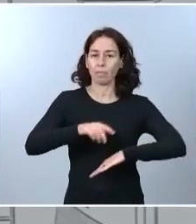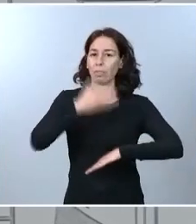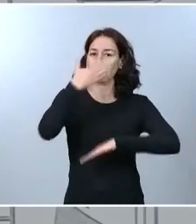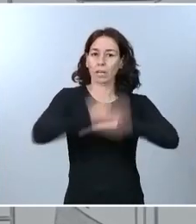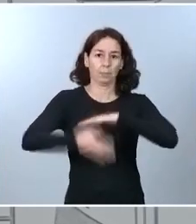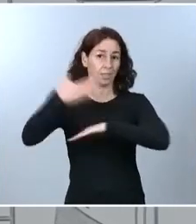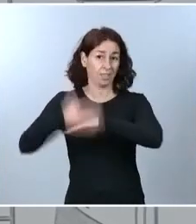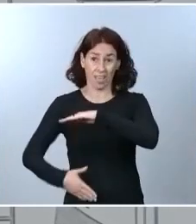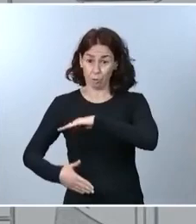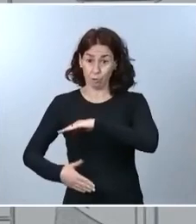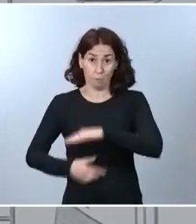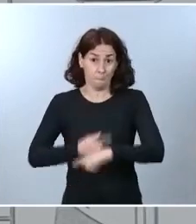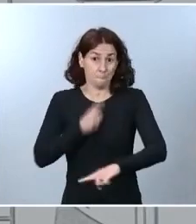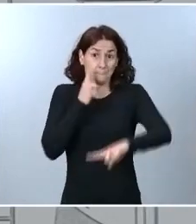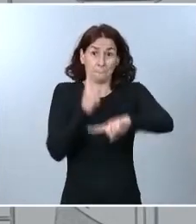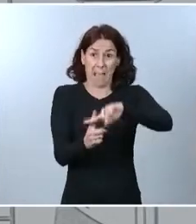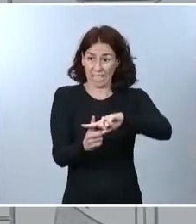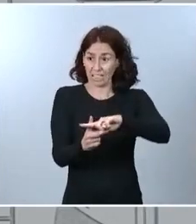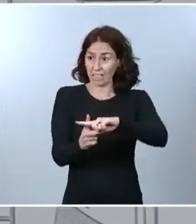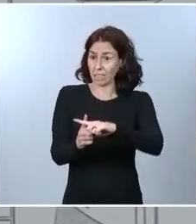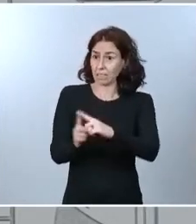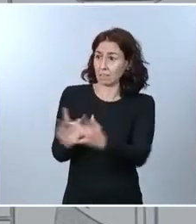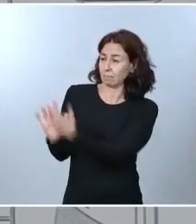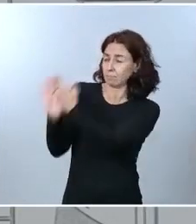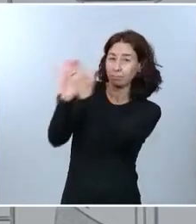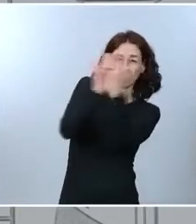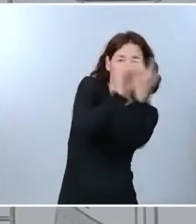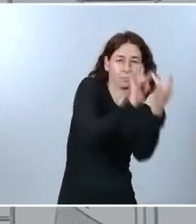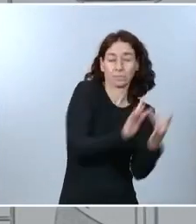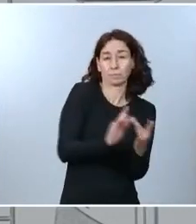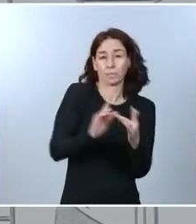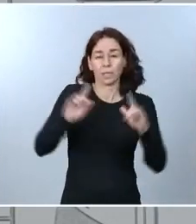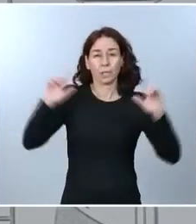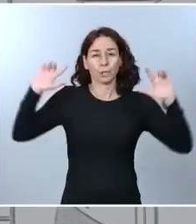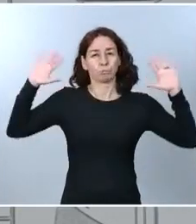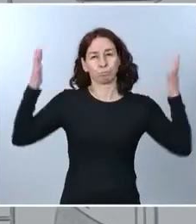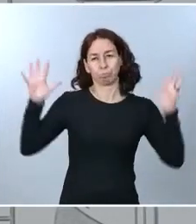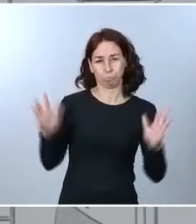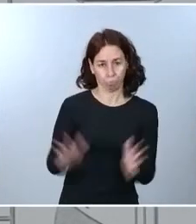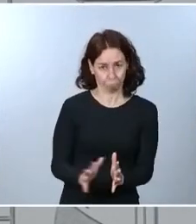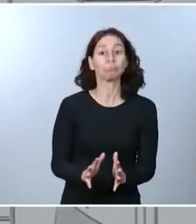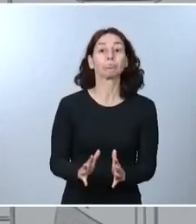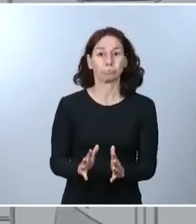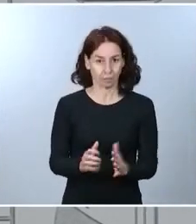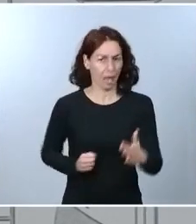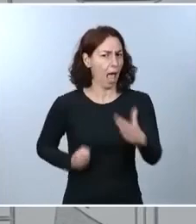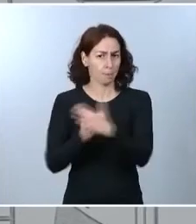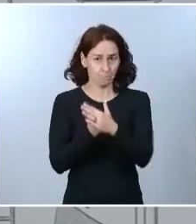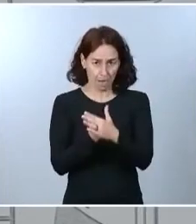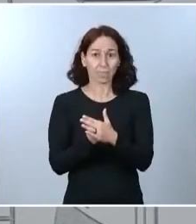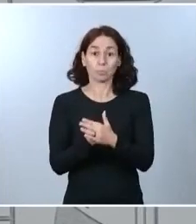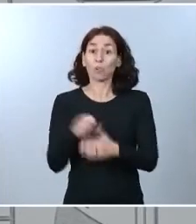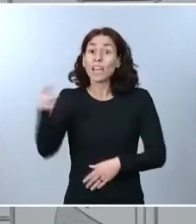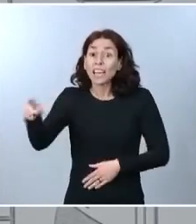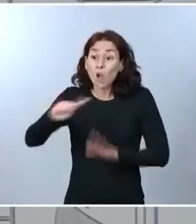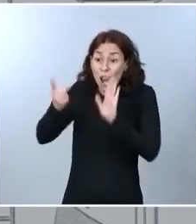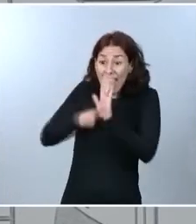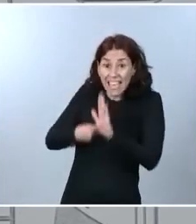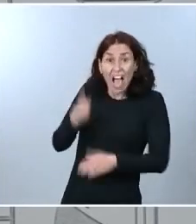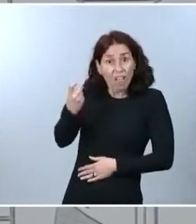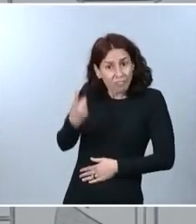hace falta que no lo diga ninguna ley, que reduzcamos al máximo también nuestras relaciones sociales porque con ello lo que estaremos haciendo será proteger nuestra salud,